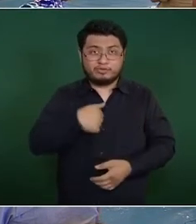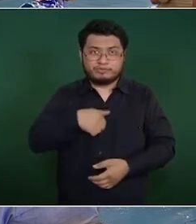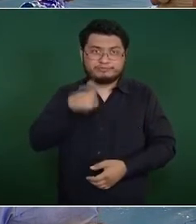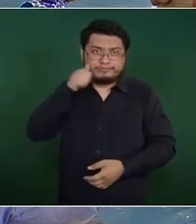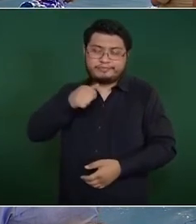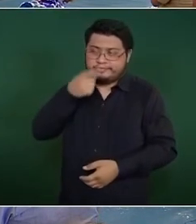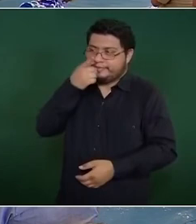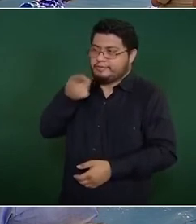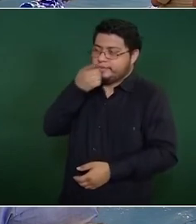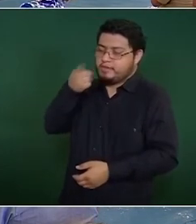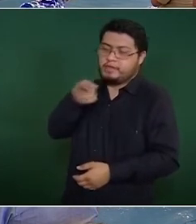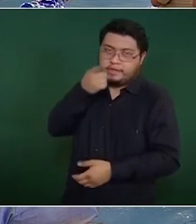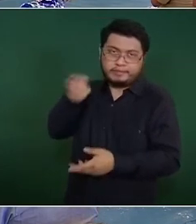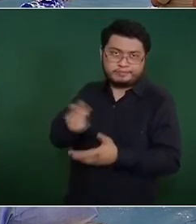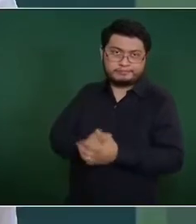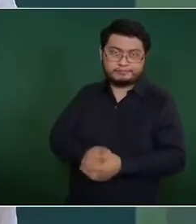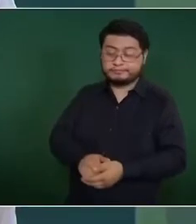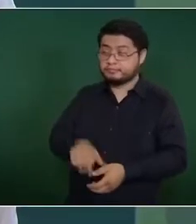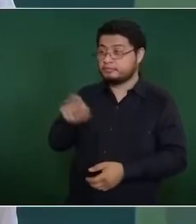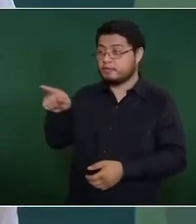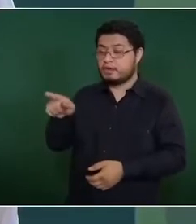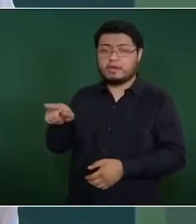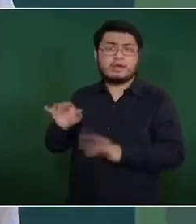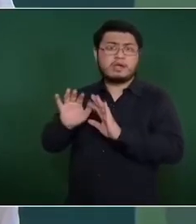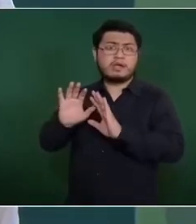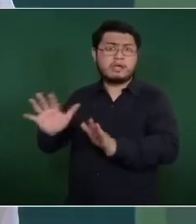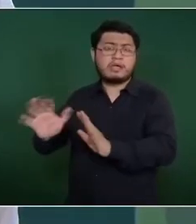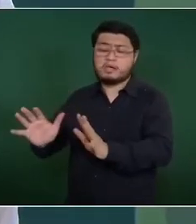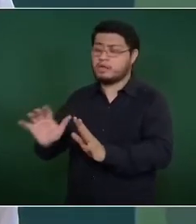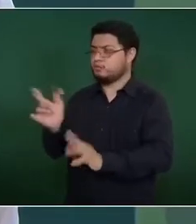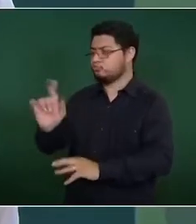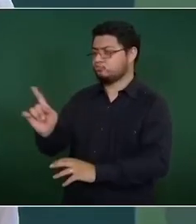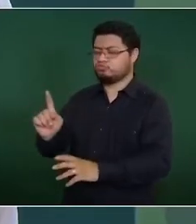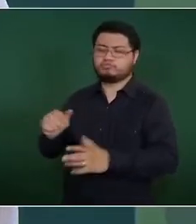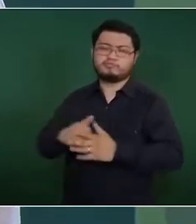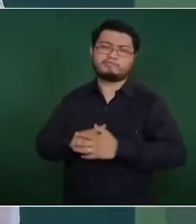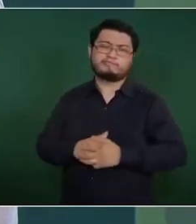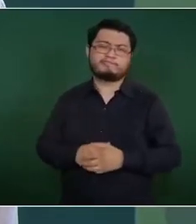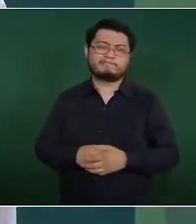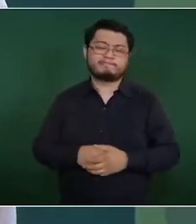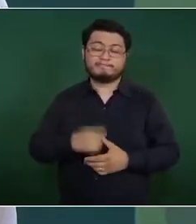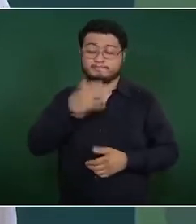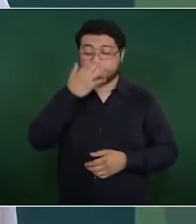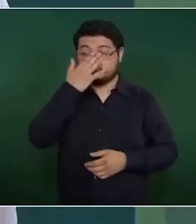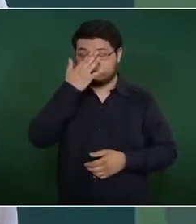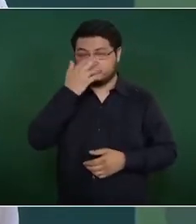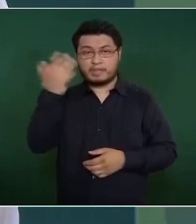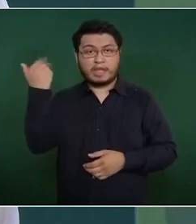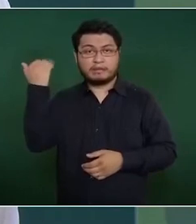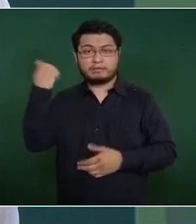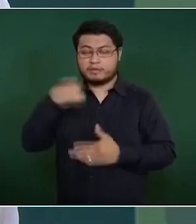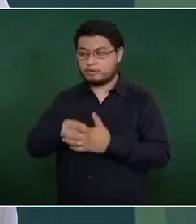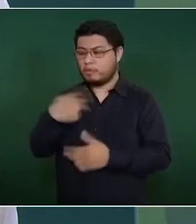Daniel Cosío Villegas decía ya no está Porfirio,